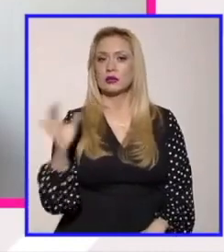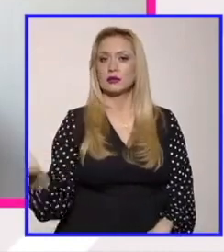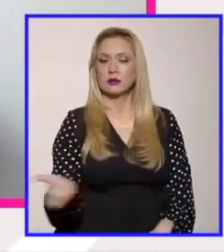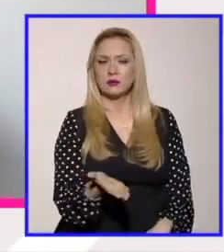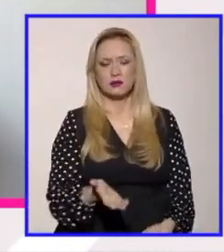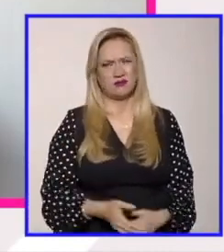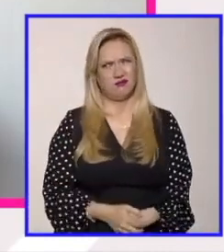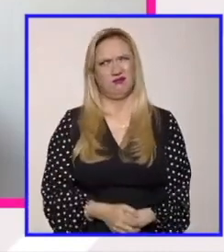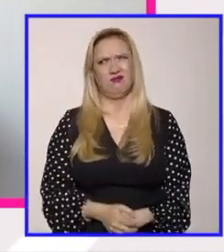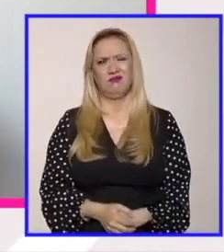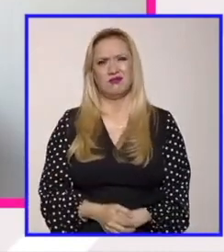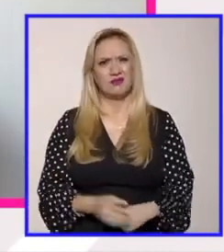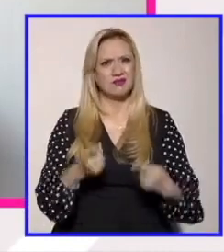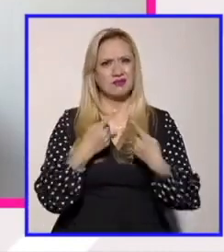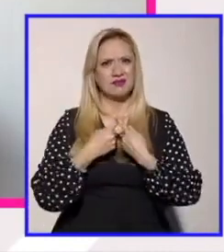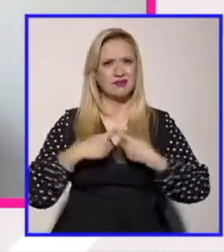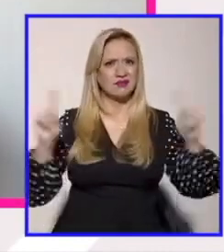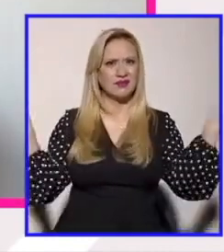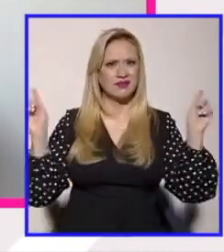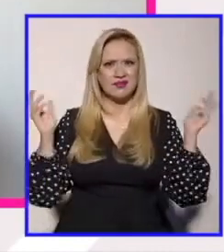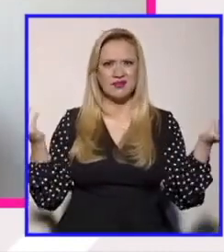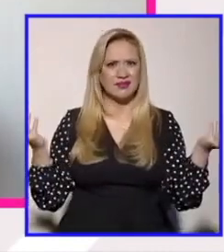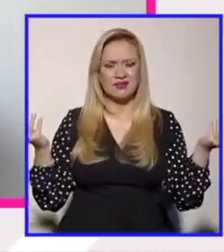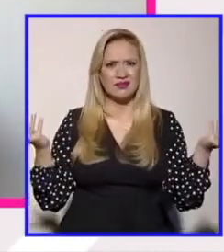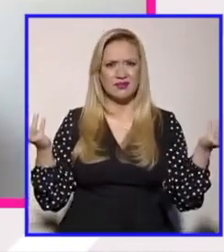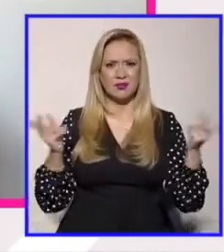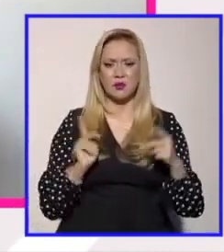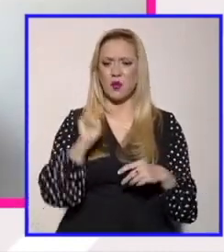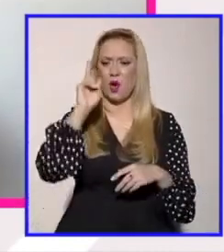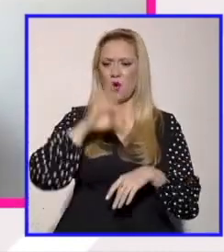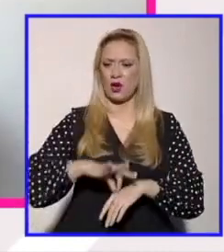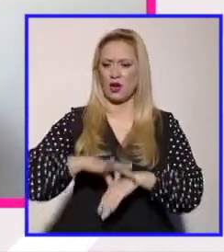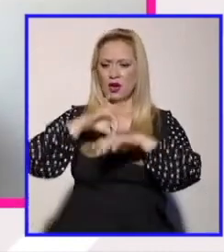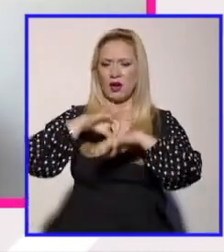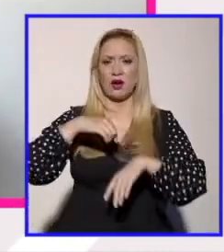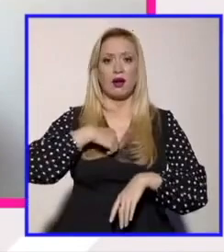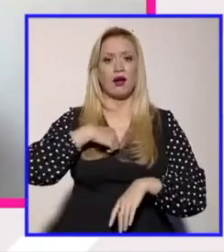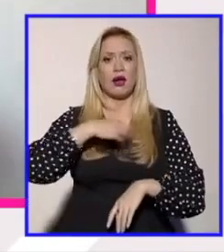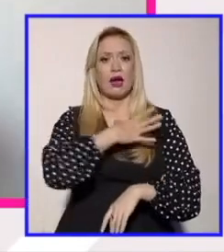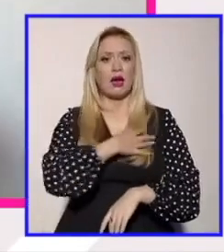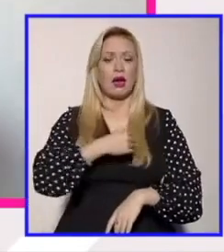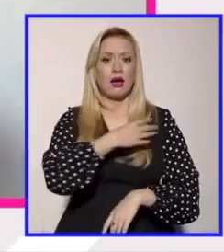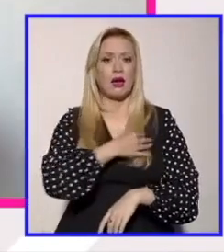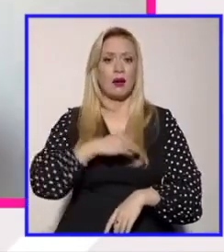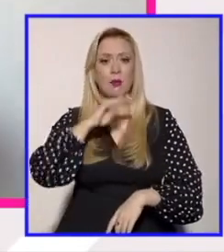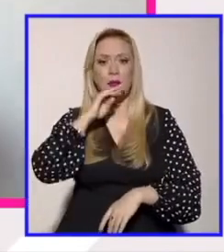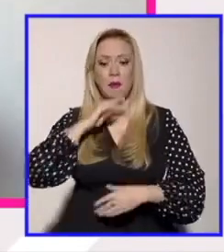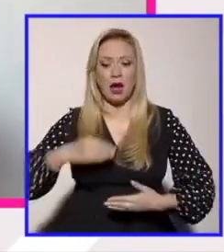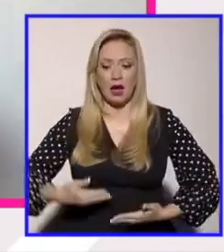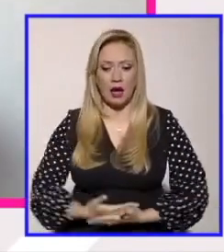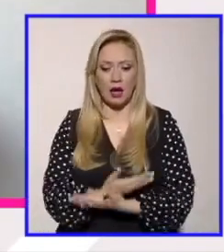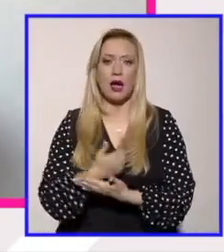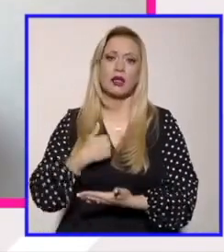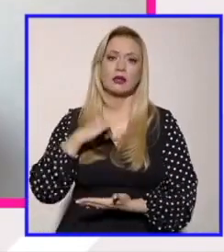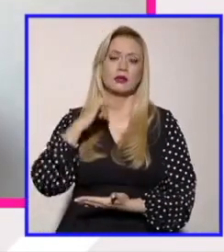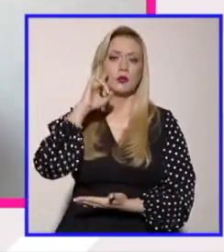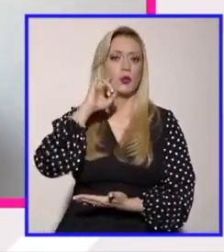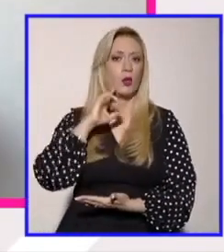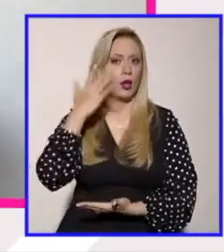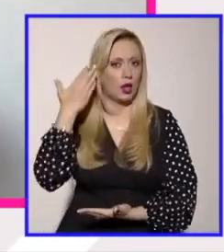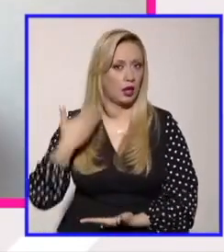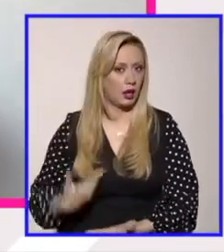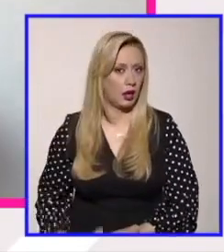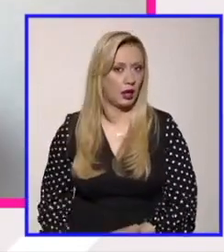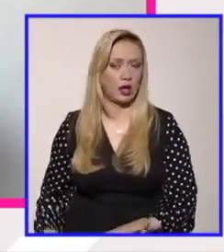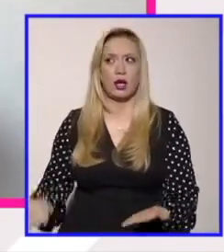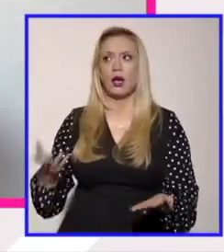no, nuestra biología no nos ata a ser madres, a ser naturalmente una esencia femenina. ¿Me